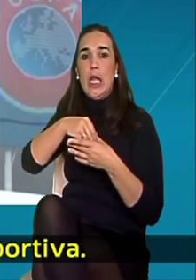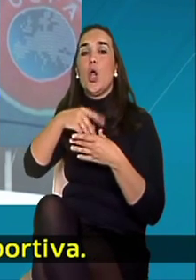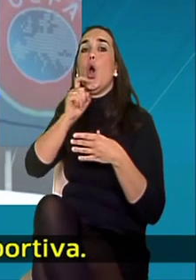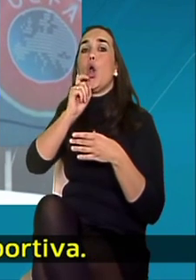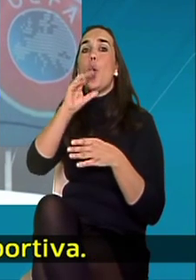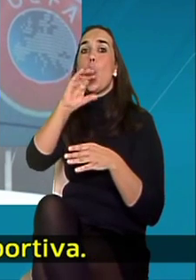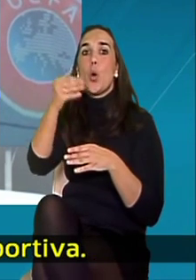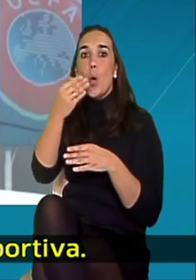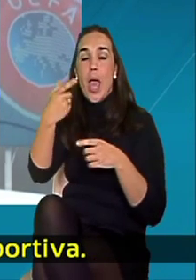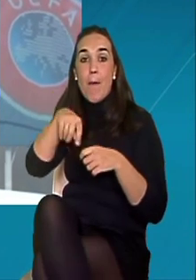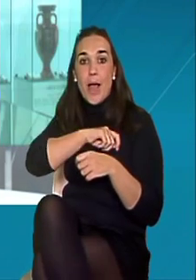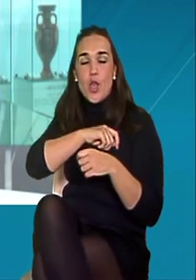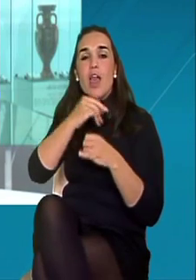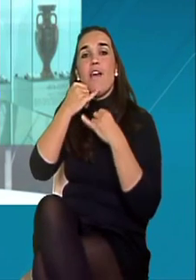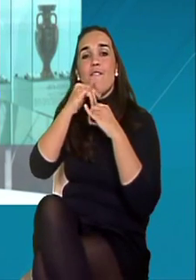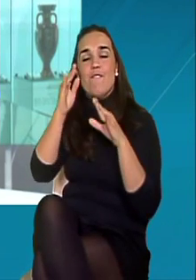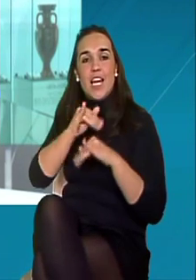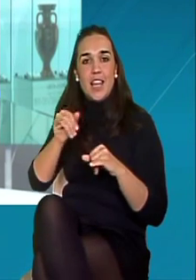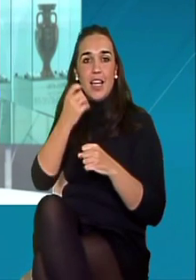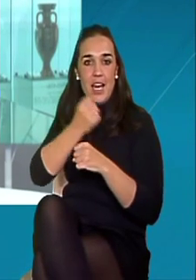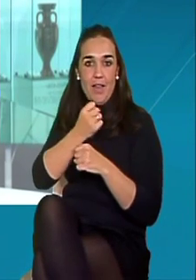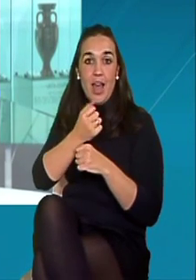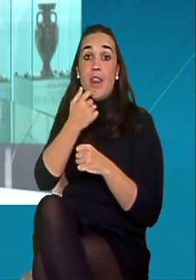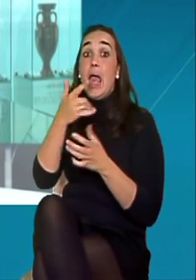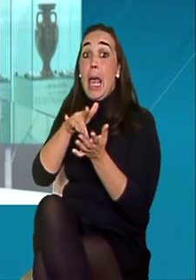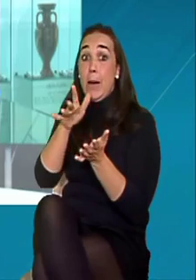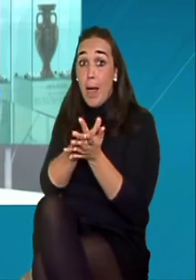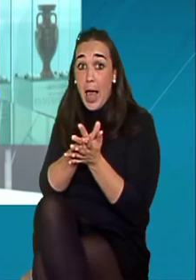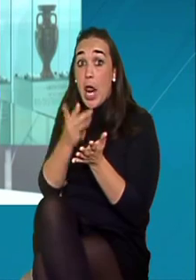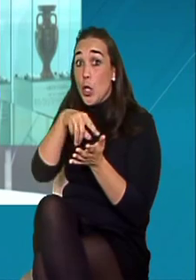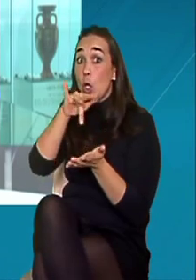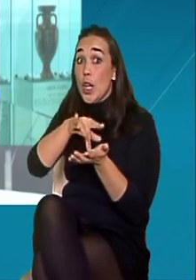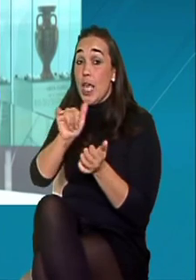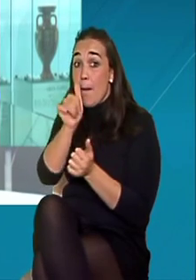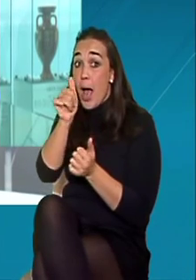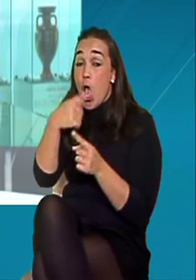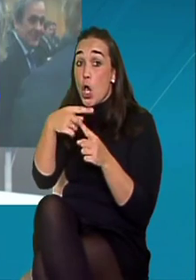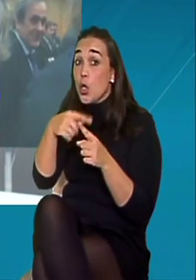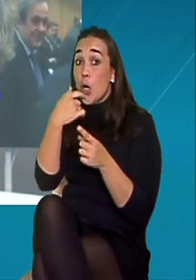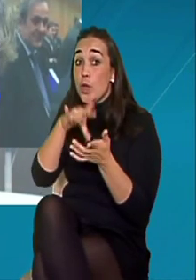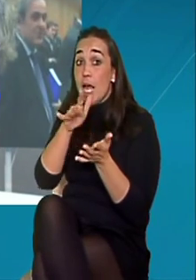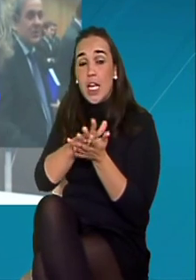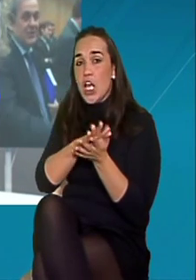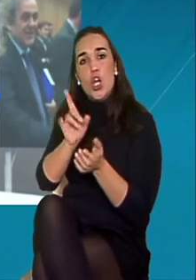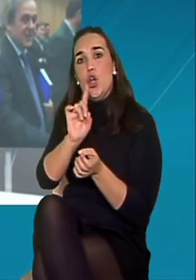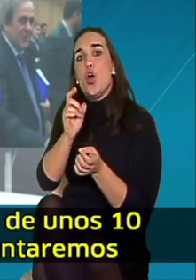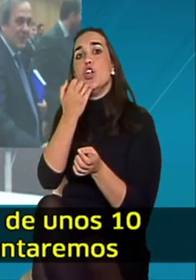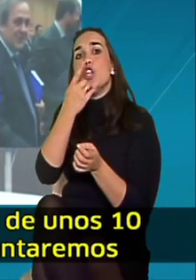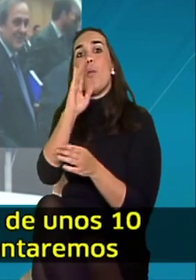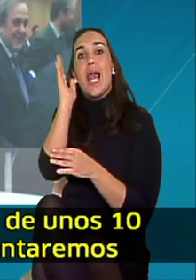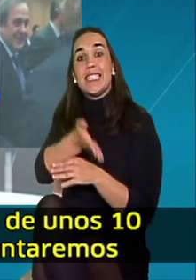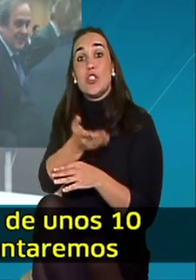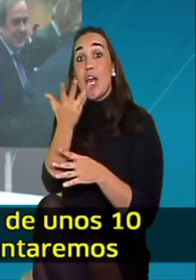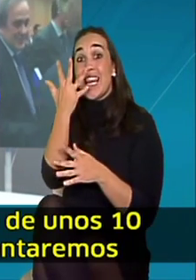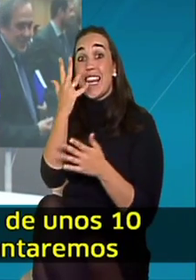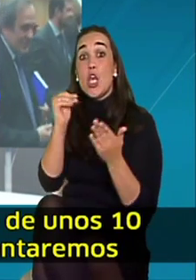clubes españoles, entre ellos el Málaga, del que no deberíamos señalar mucho más en este día habitualmente tranquilo, si no fuera por la sanción que